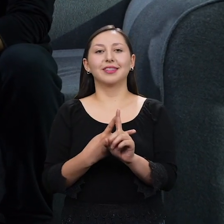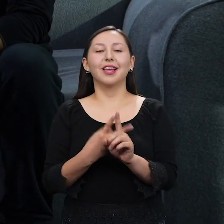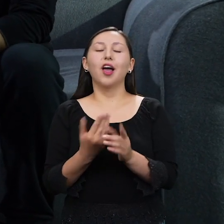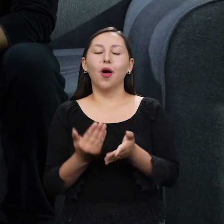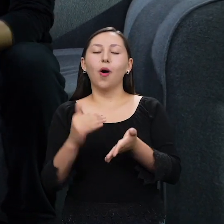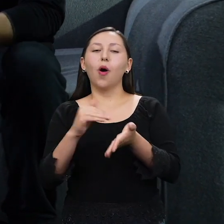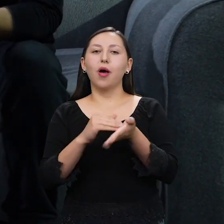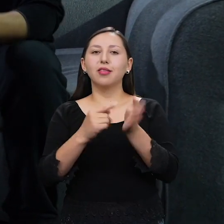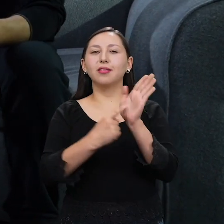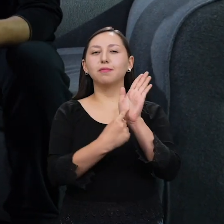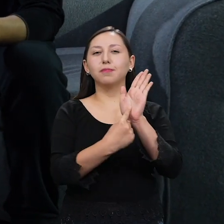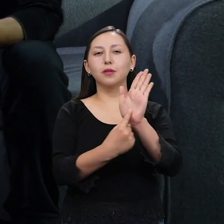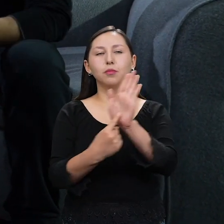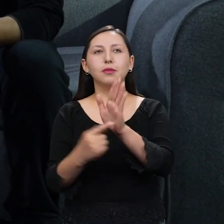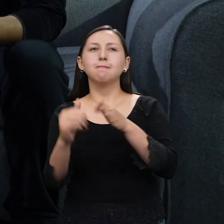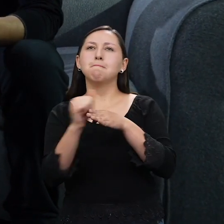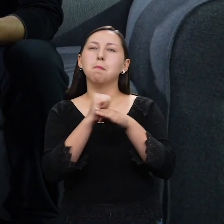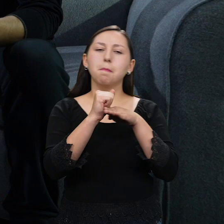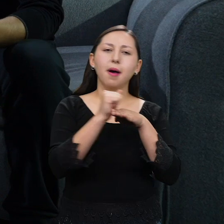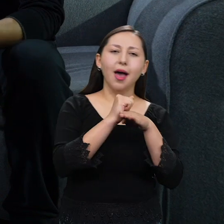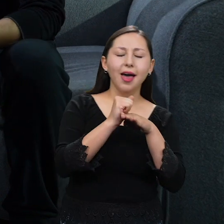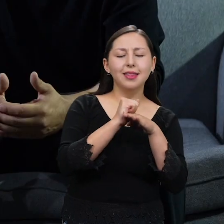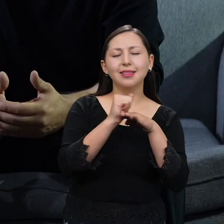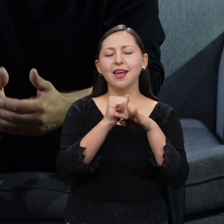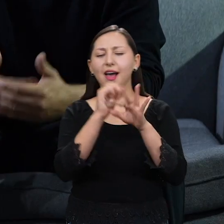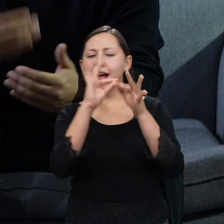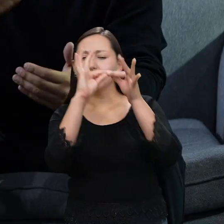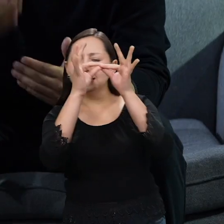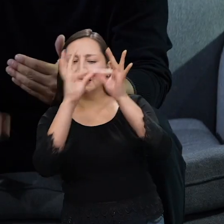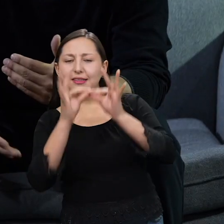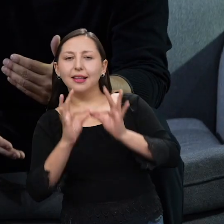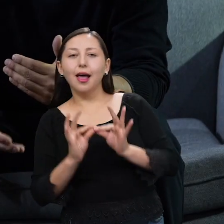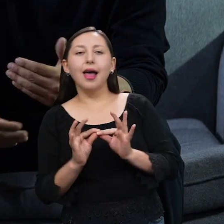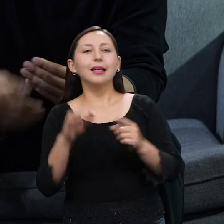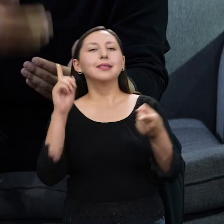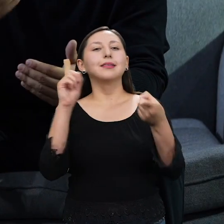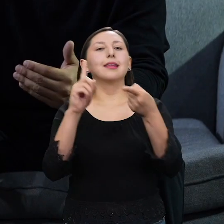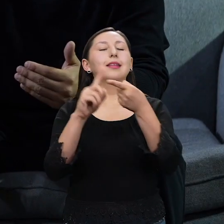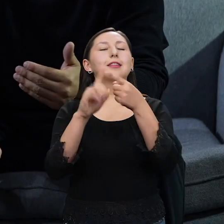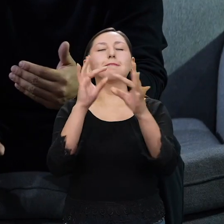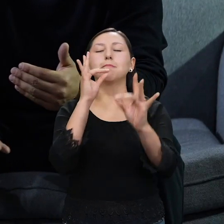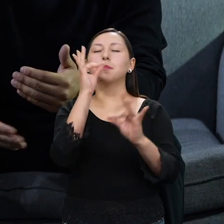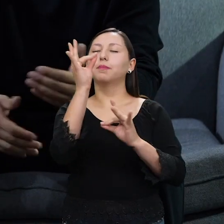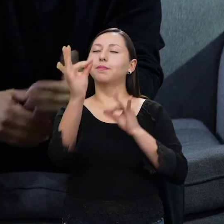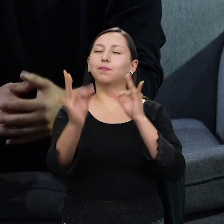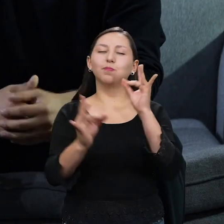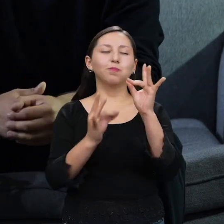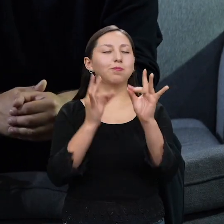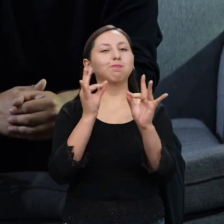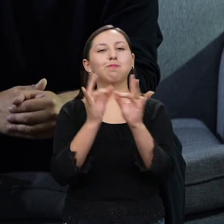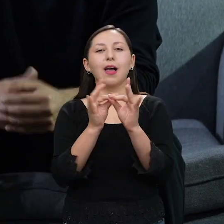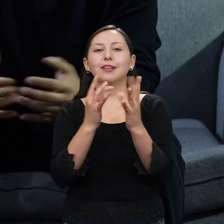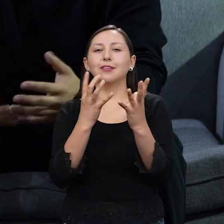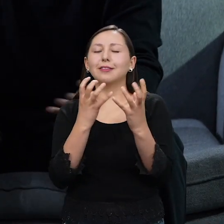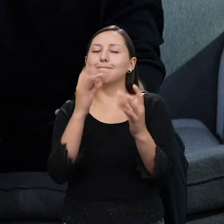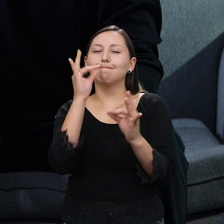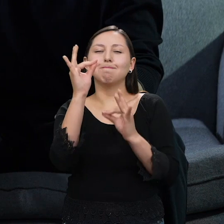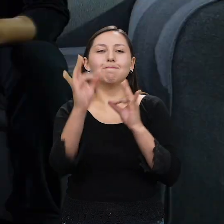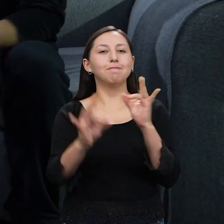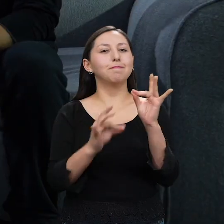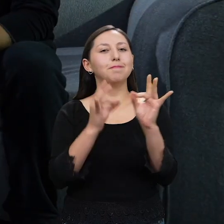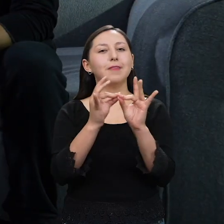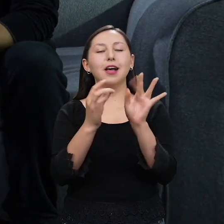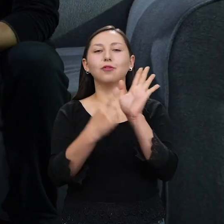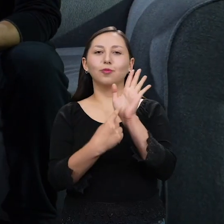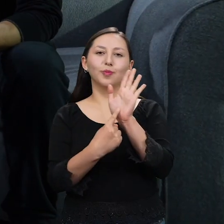Entonces, bueno, hemos estado desde inicios de años porque la obra constantemente la estamos repasando, perfeccionando más y tratando de que